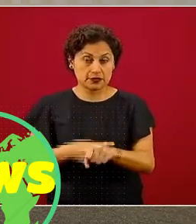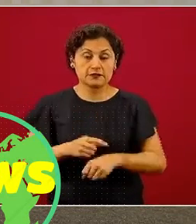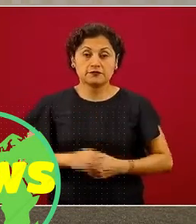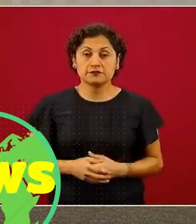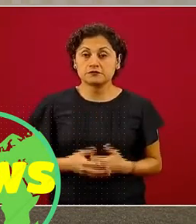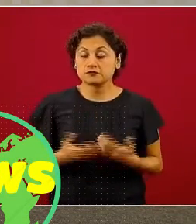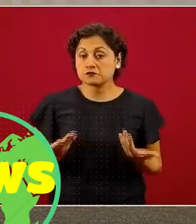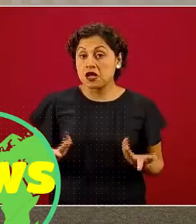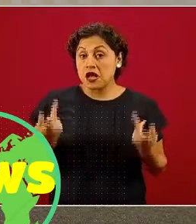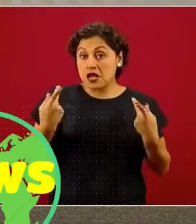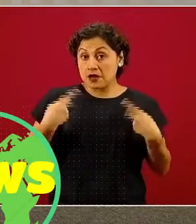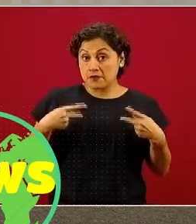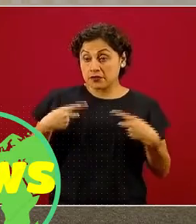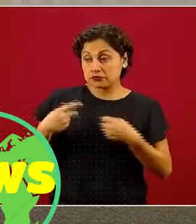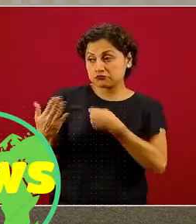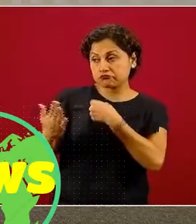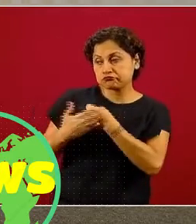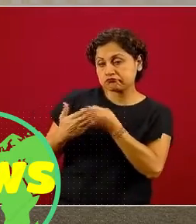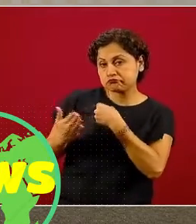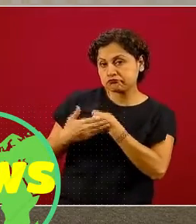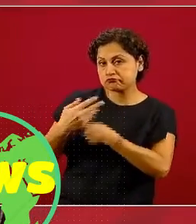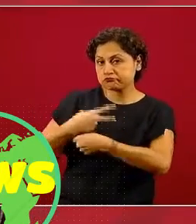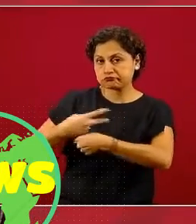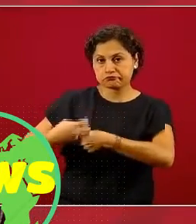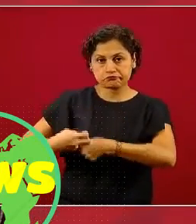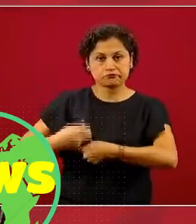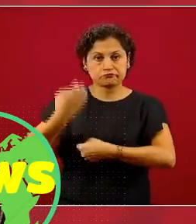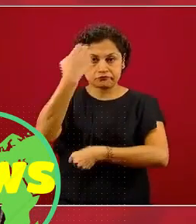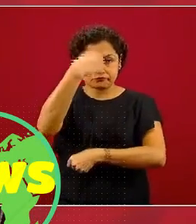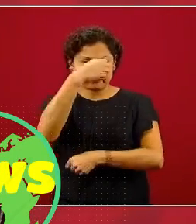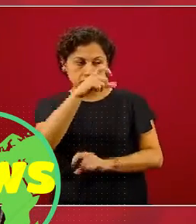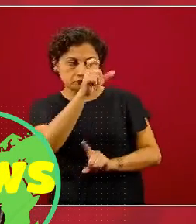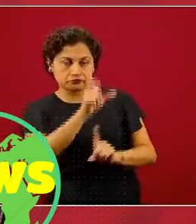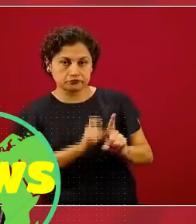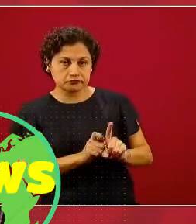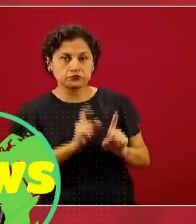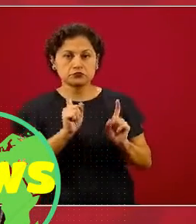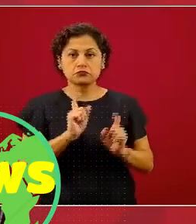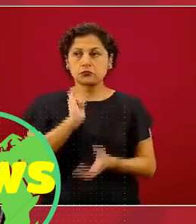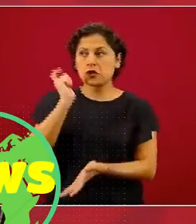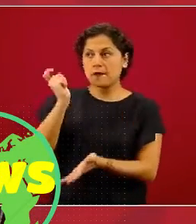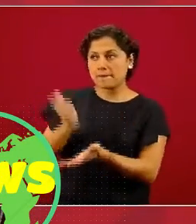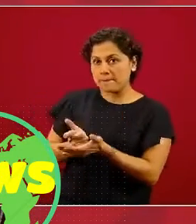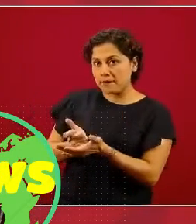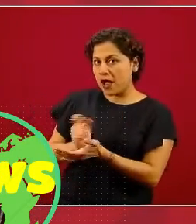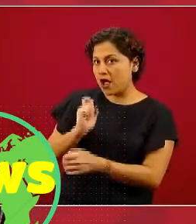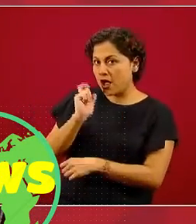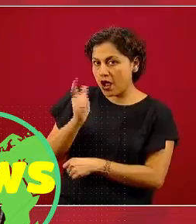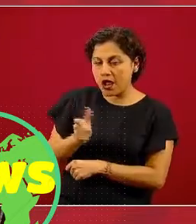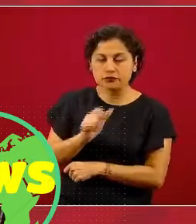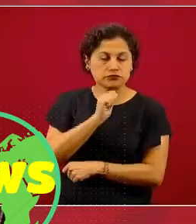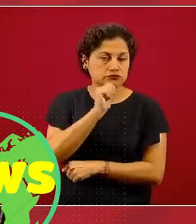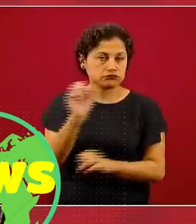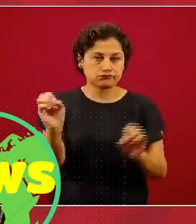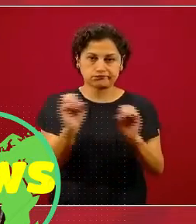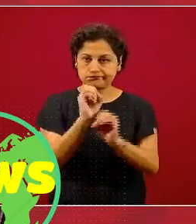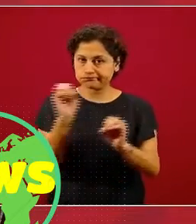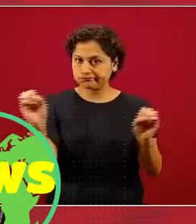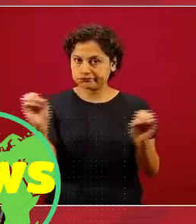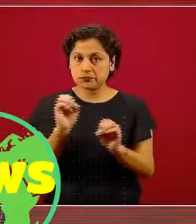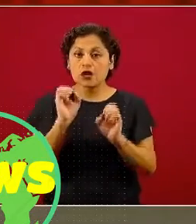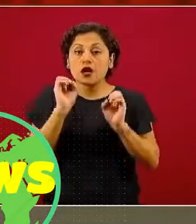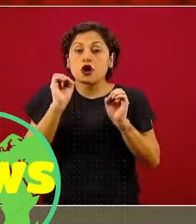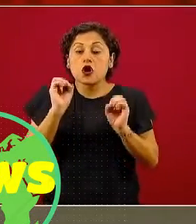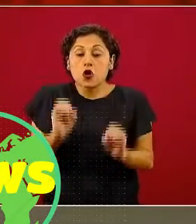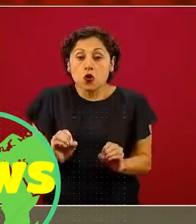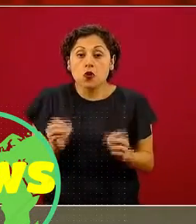en carácter de personas expertas, no hay una cuota de nacionalidad, ni tienen que ser necesariamente funcionarias